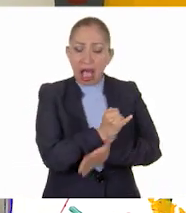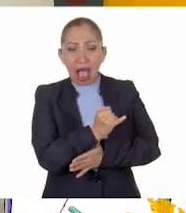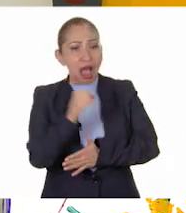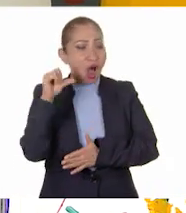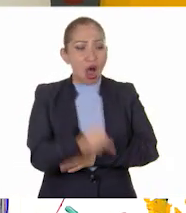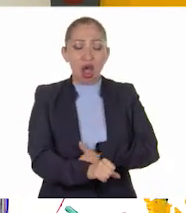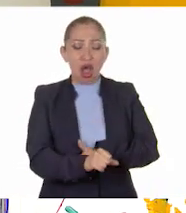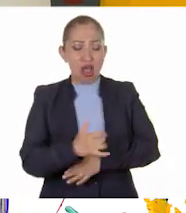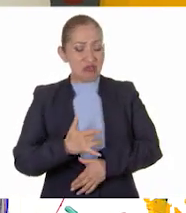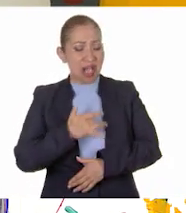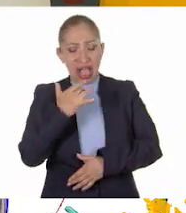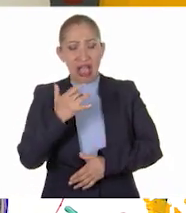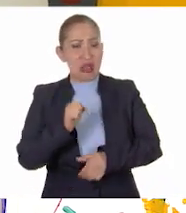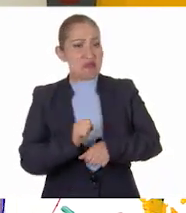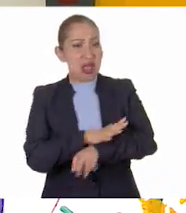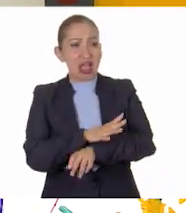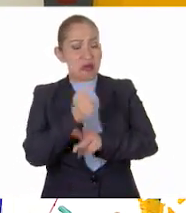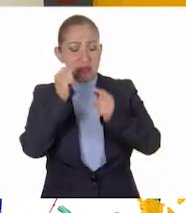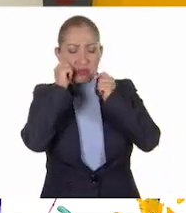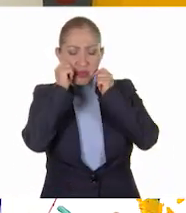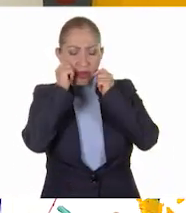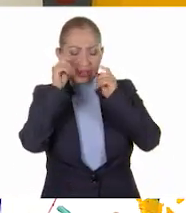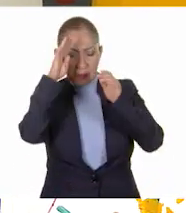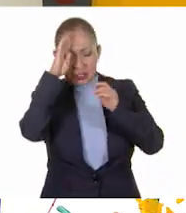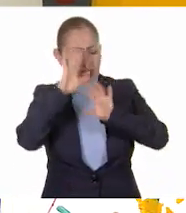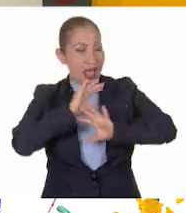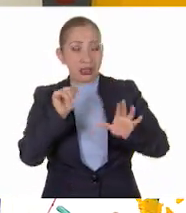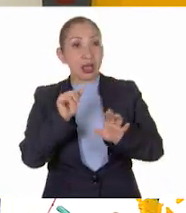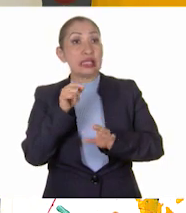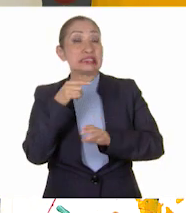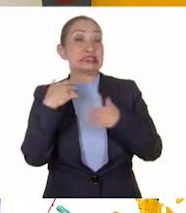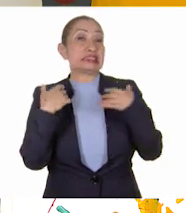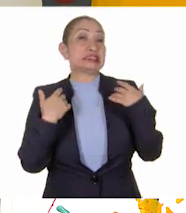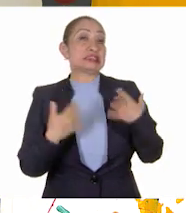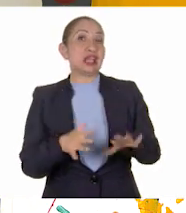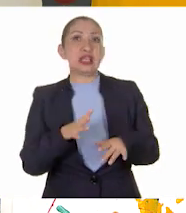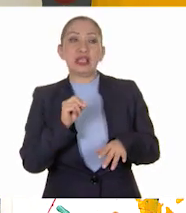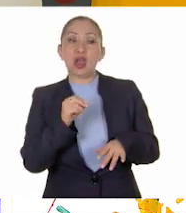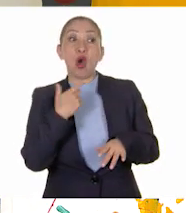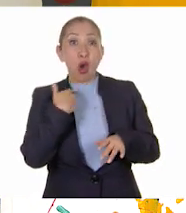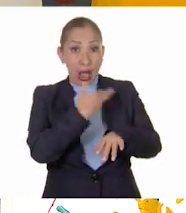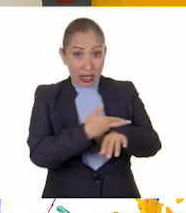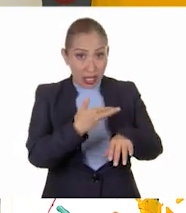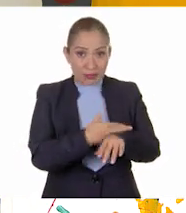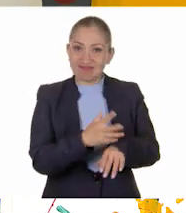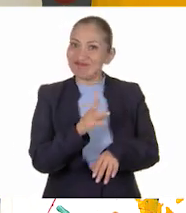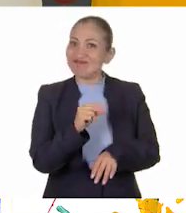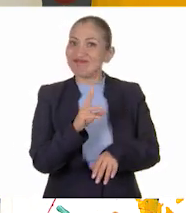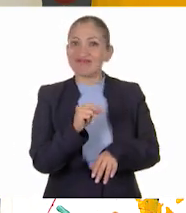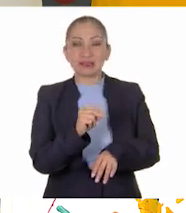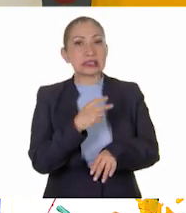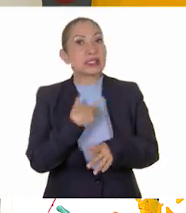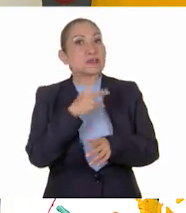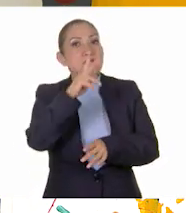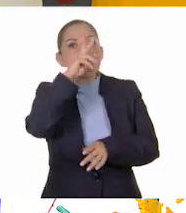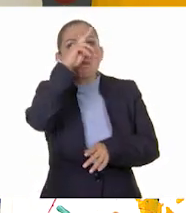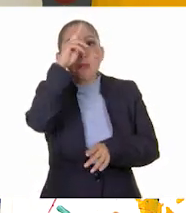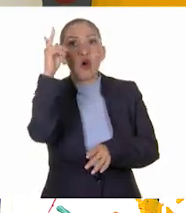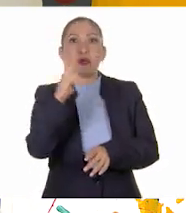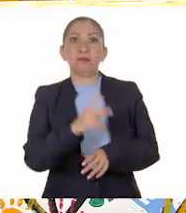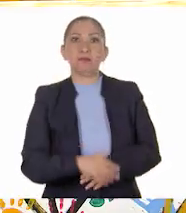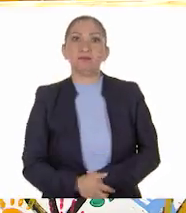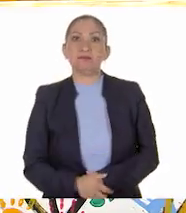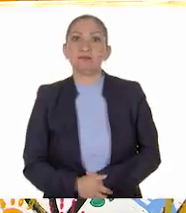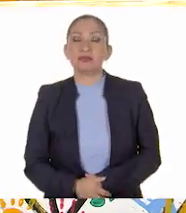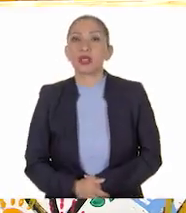que me dejo llevar por mis emociones sin pensar, no solo no arreglo el conflicto, sino que lo complico más.